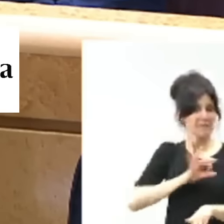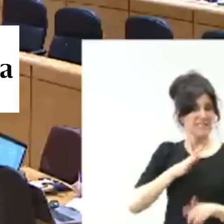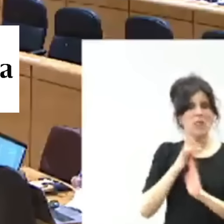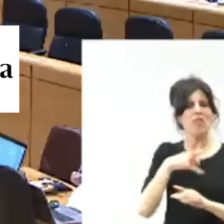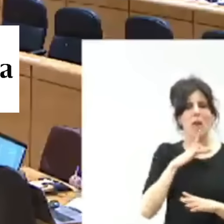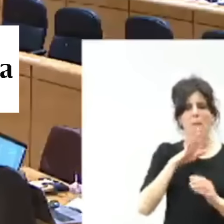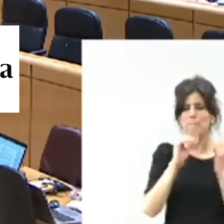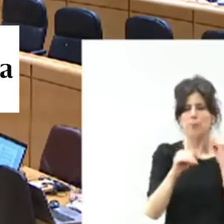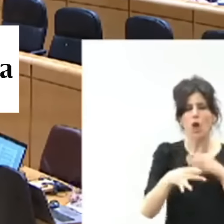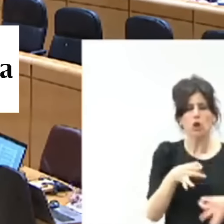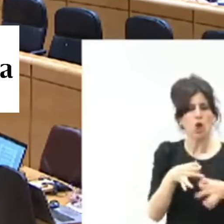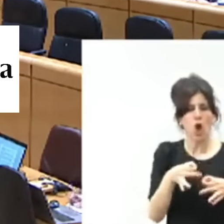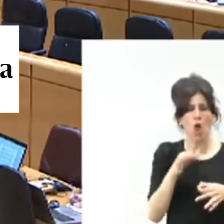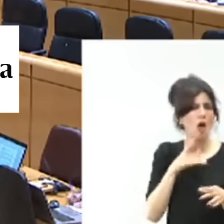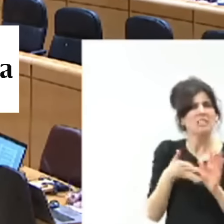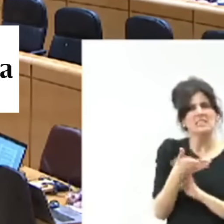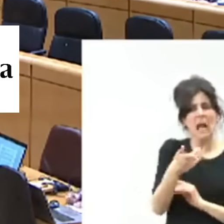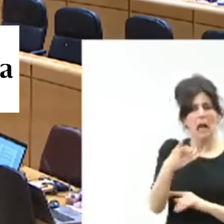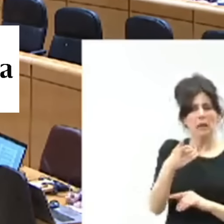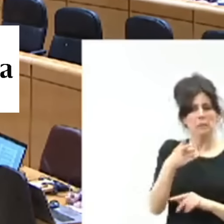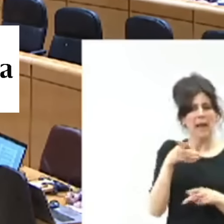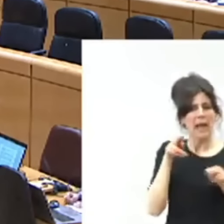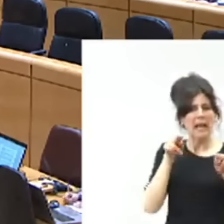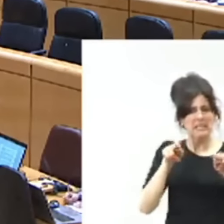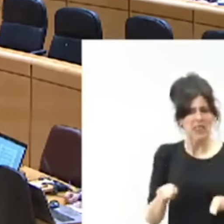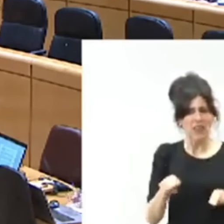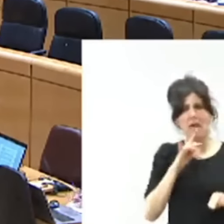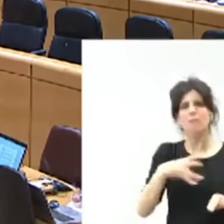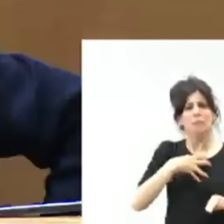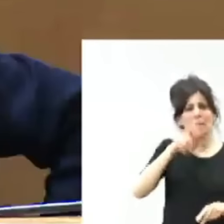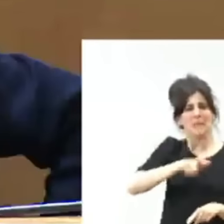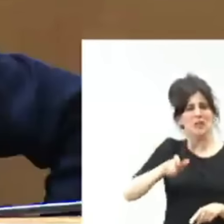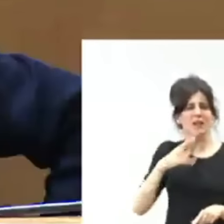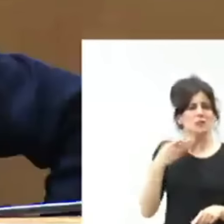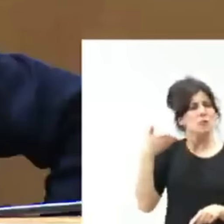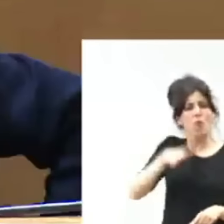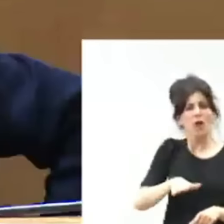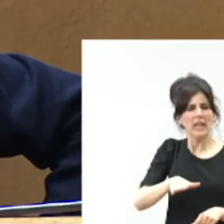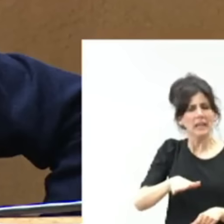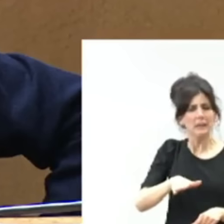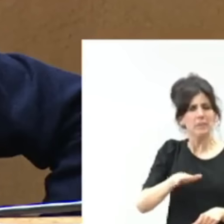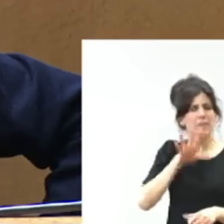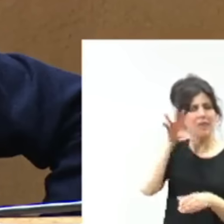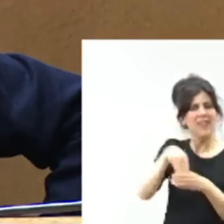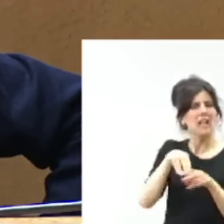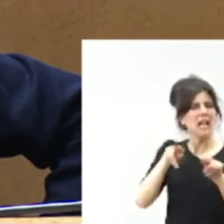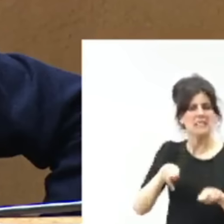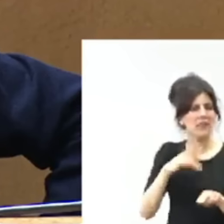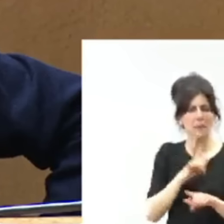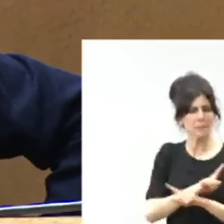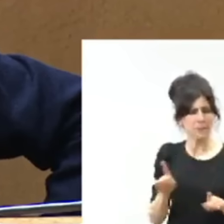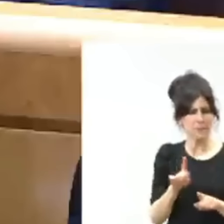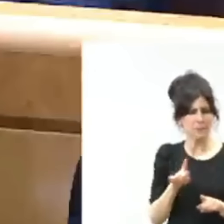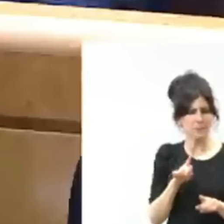residencia no permitió que personas pudieran morir en la residencia? Señor